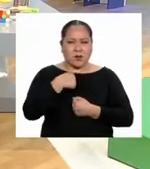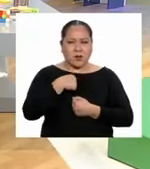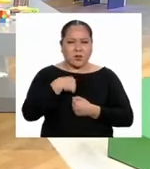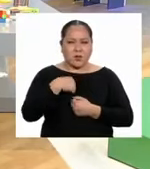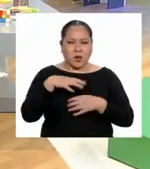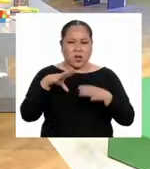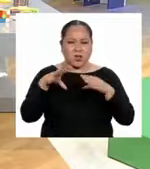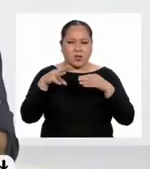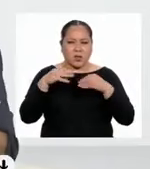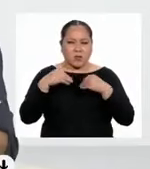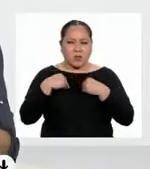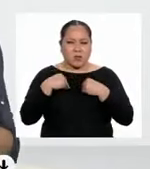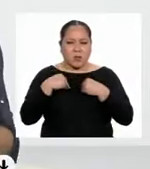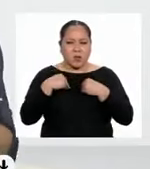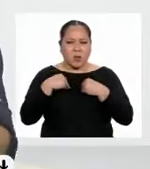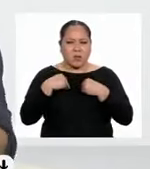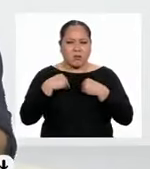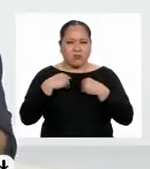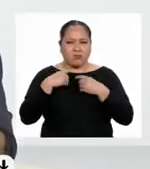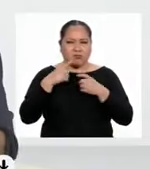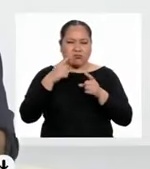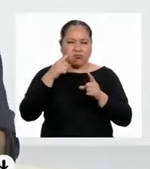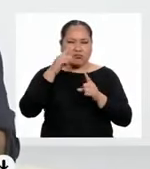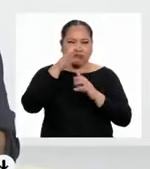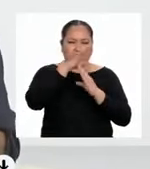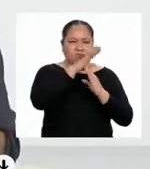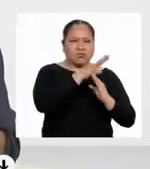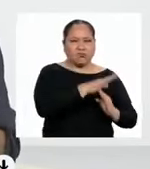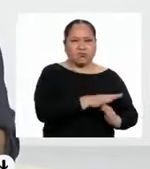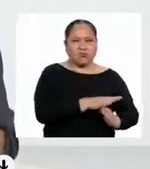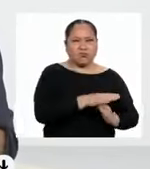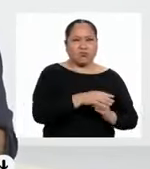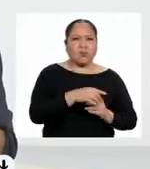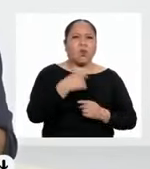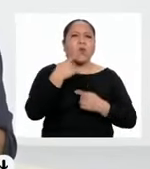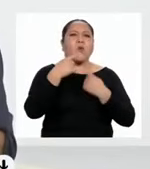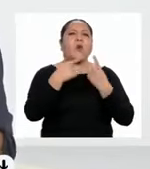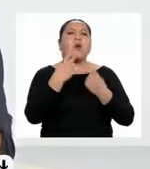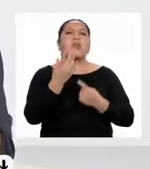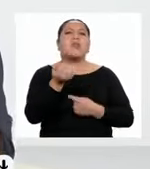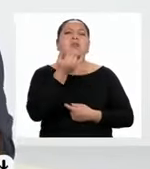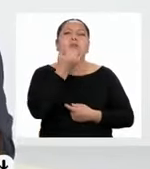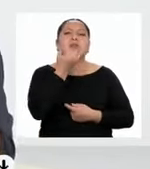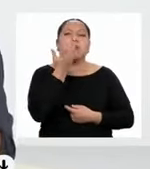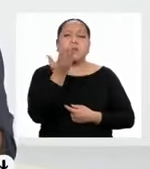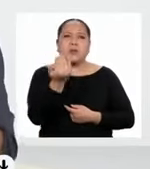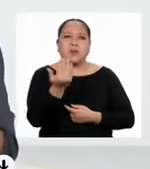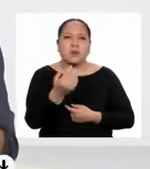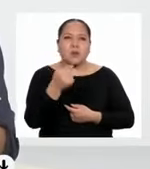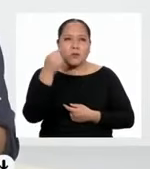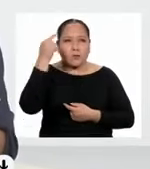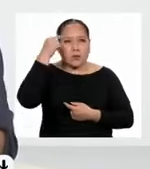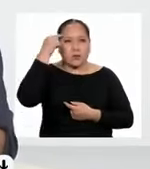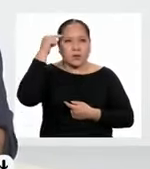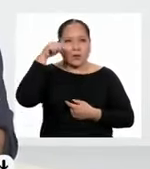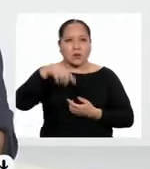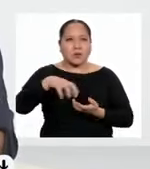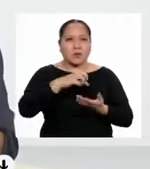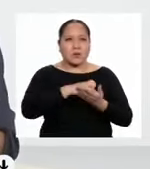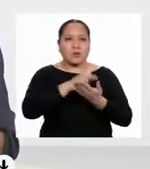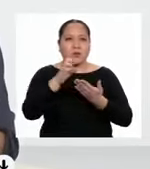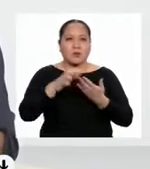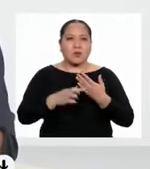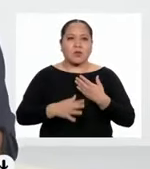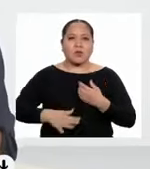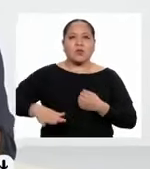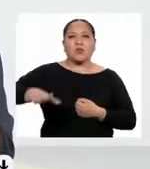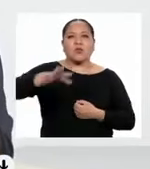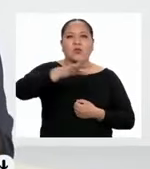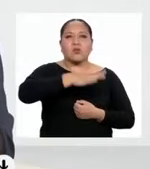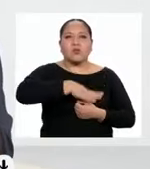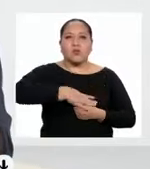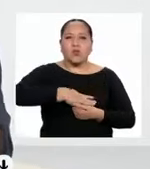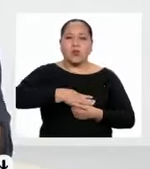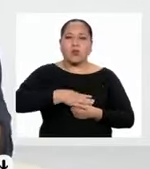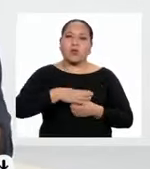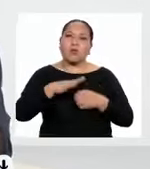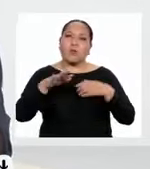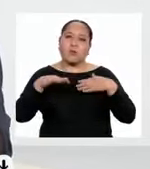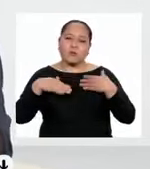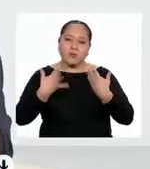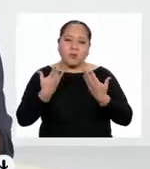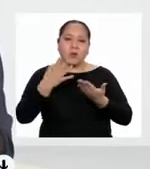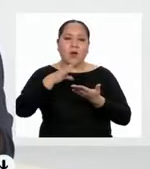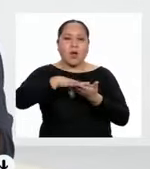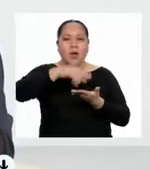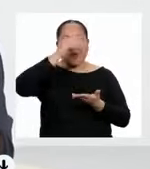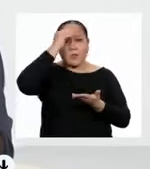discriminatorio. Cuéntanos, Jonathan. Creo que en este programa, todas y todos vamos a poder